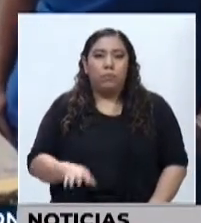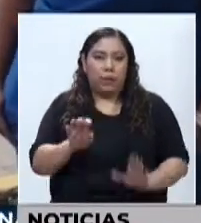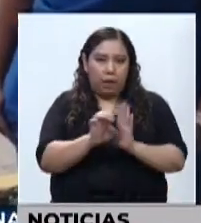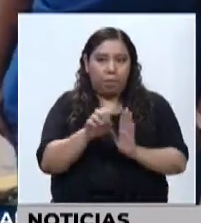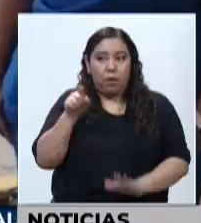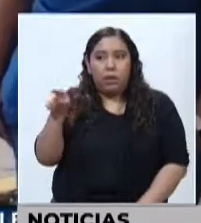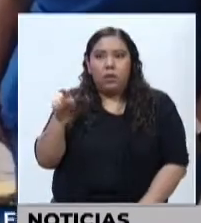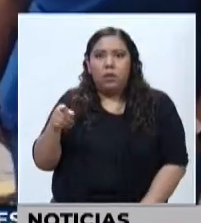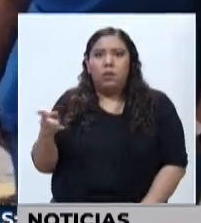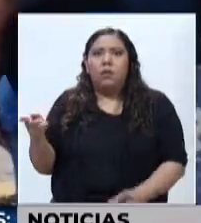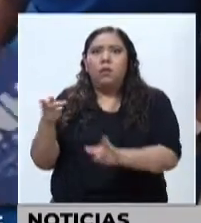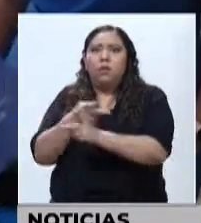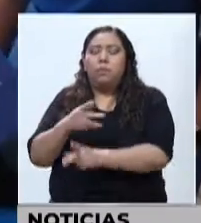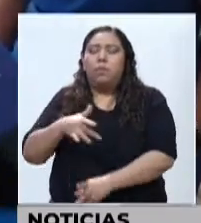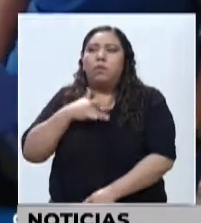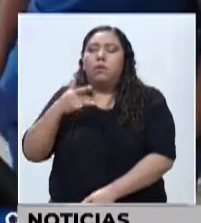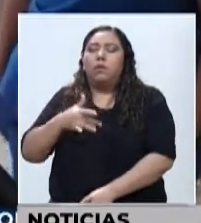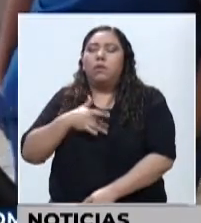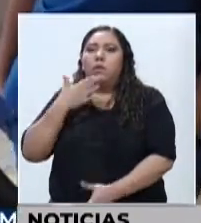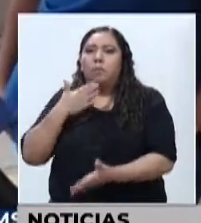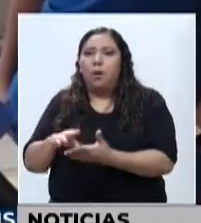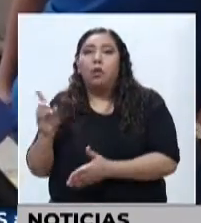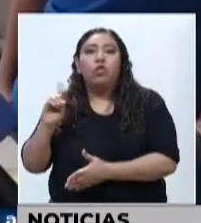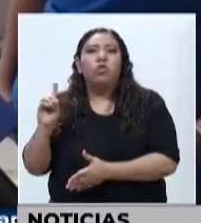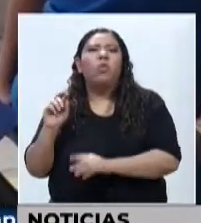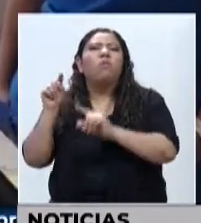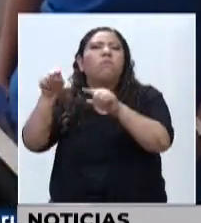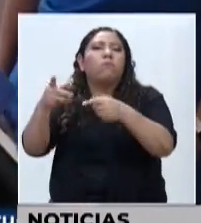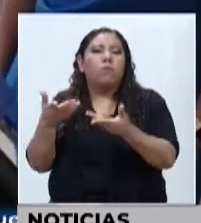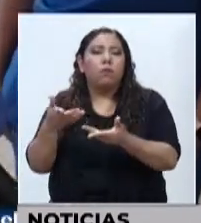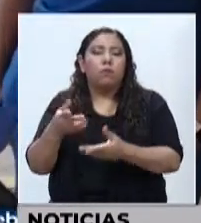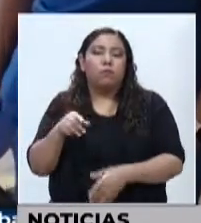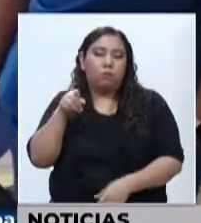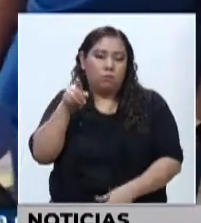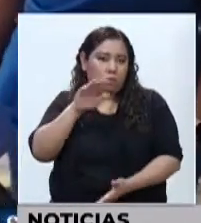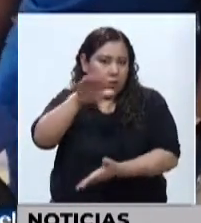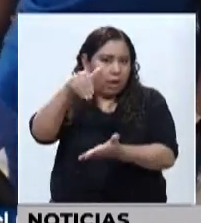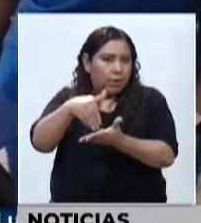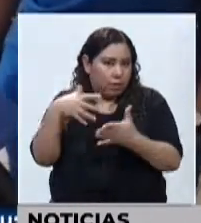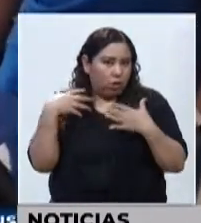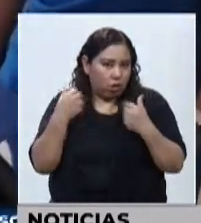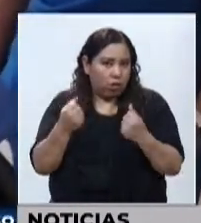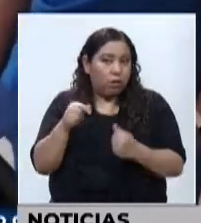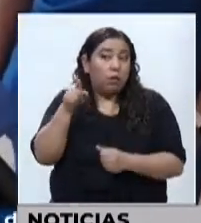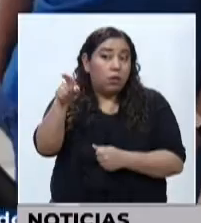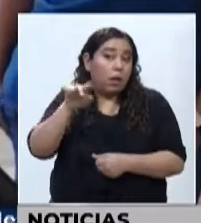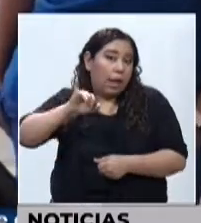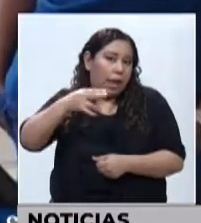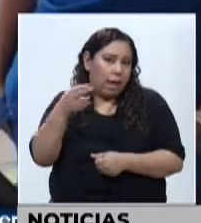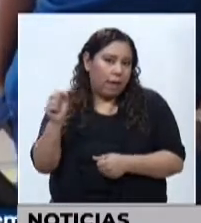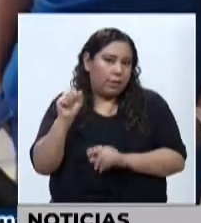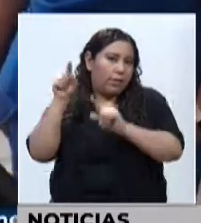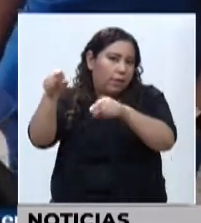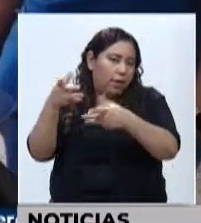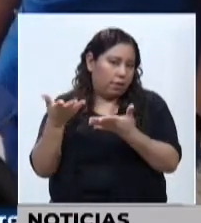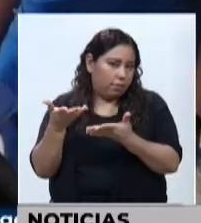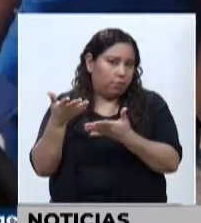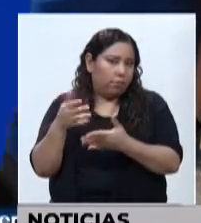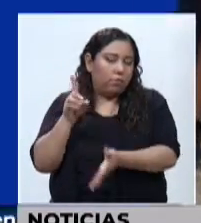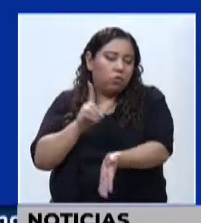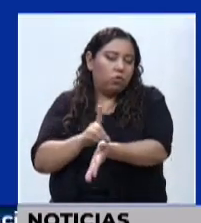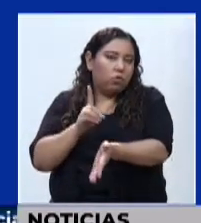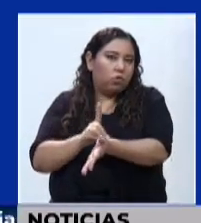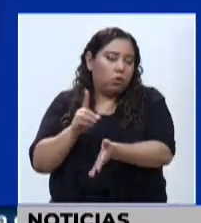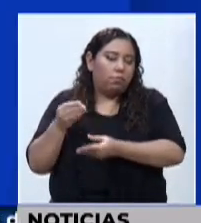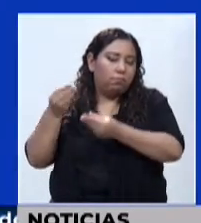recomendación? ¿A dónde deben acudir? ¿Al centro de salud más cercano? En este caso serían al seguro social para que lo dirigí con